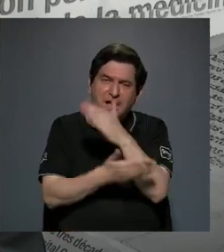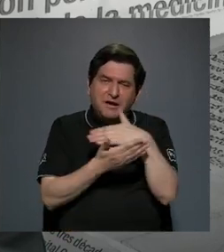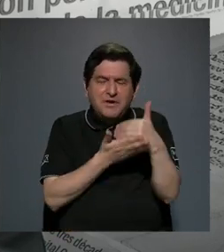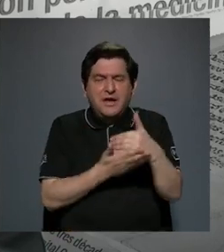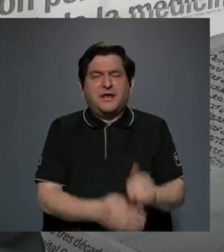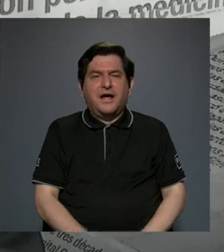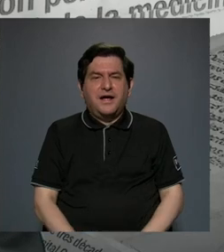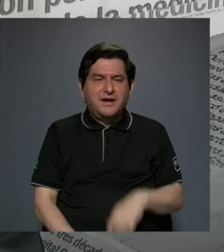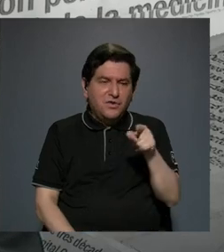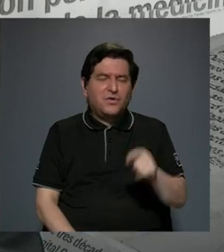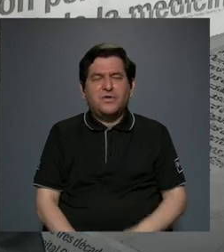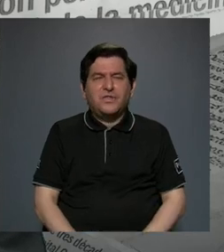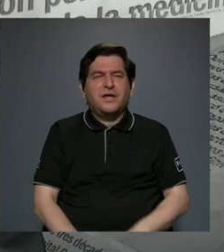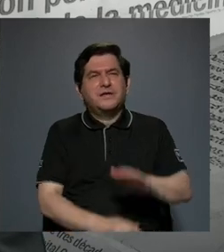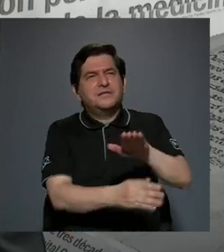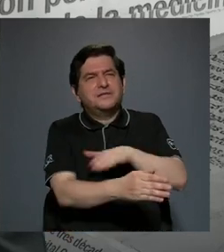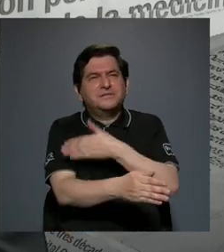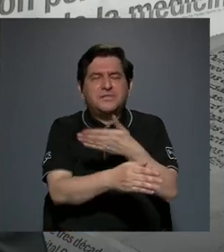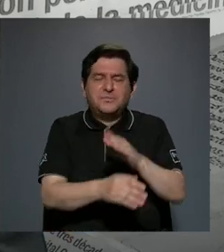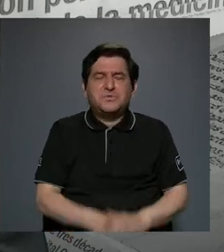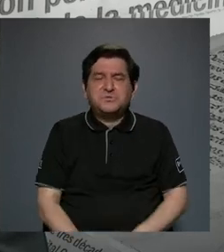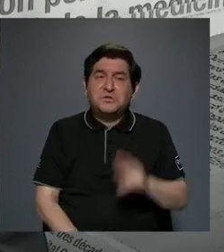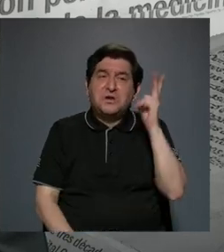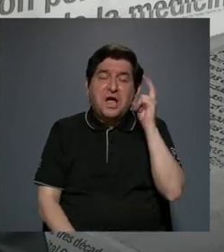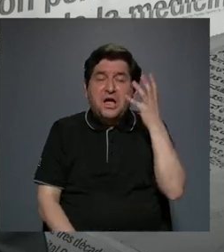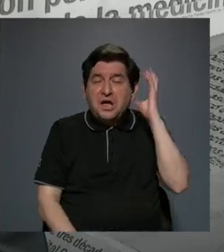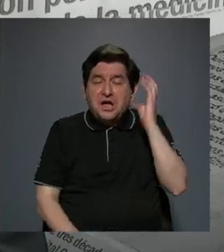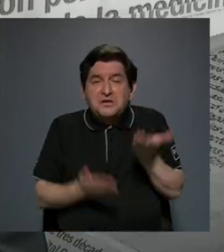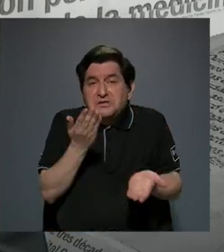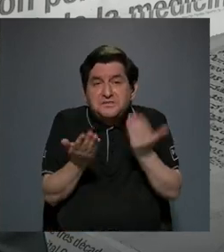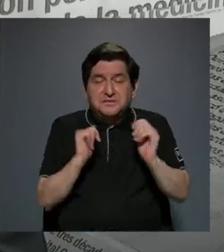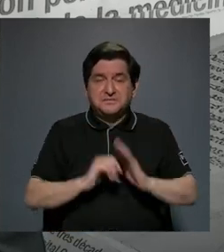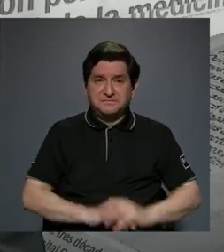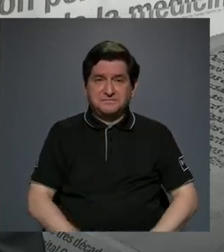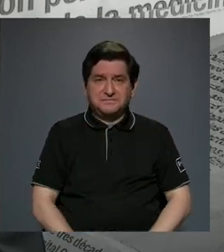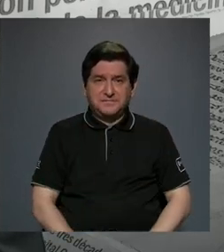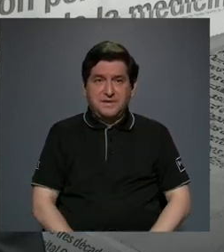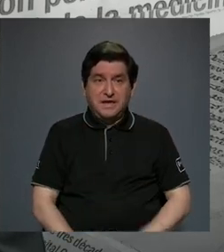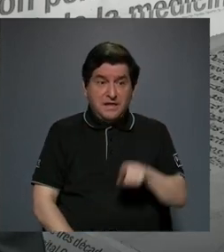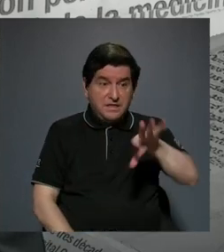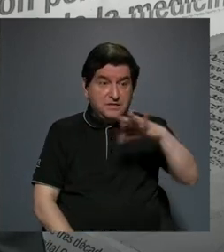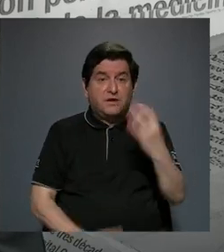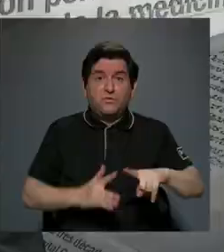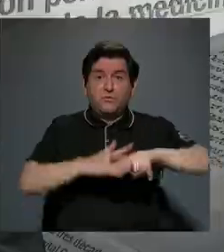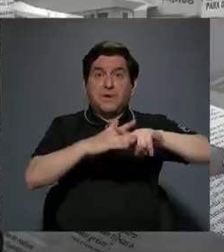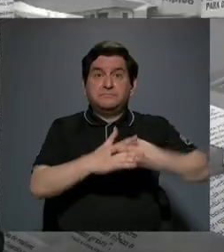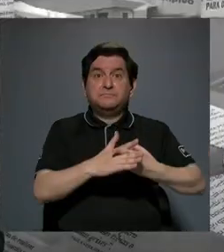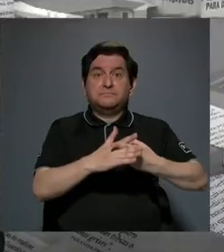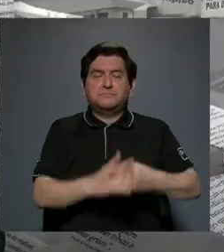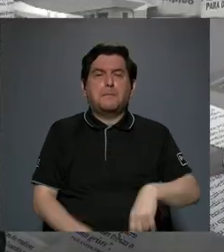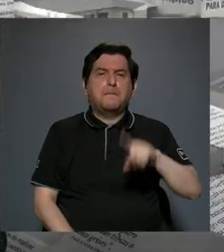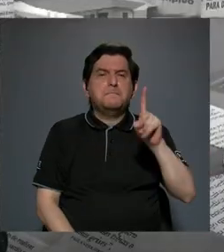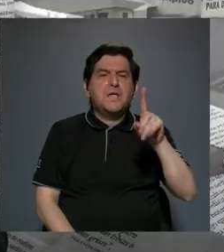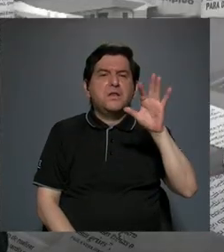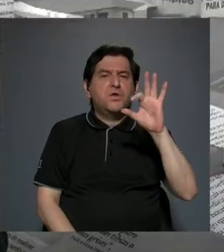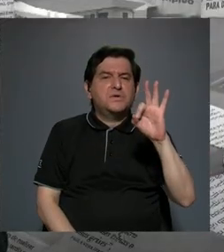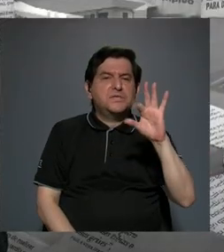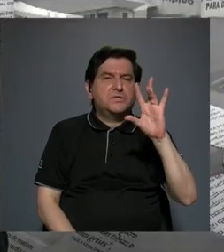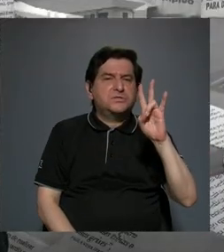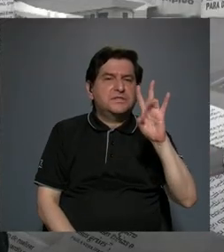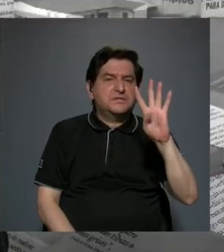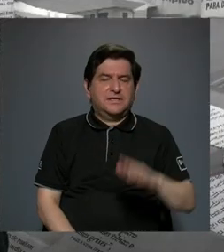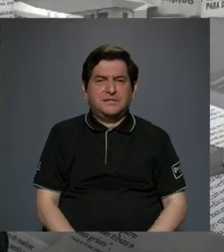repertorio, lo habían oído en la radio o qué sé yo. Y así fue como empezó. En 1974,